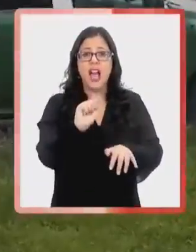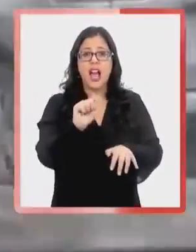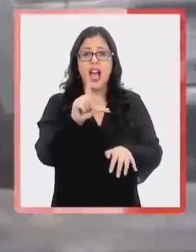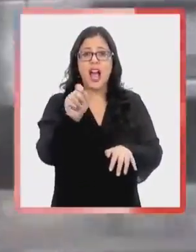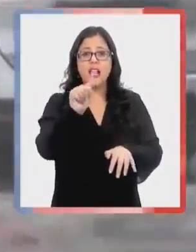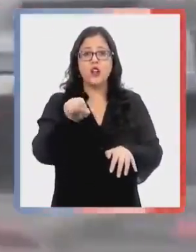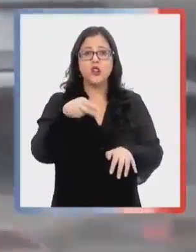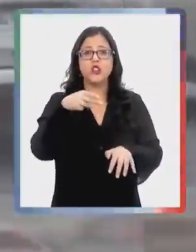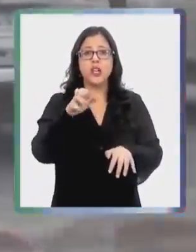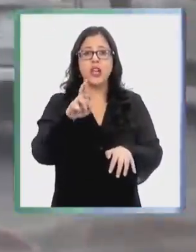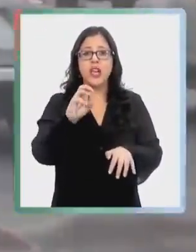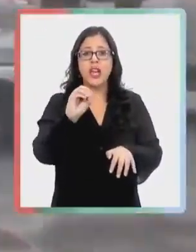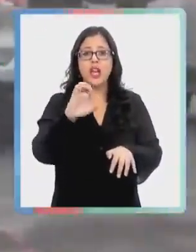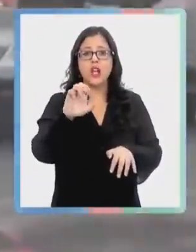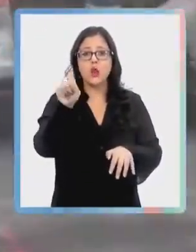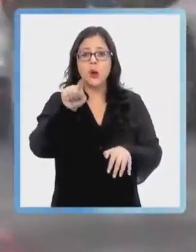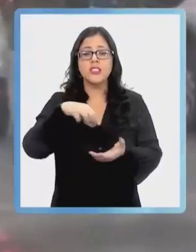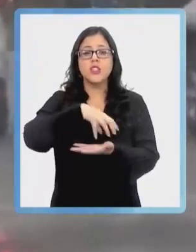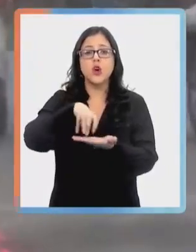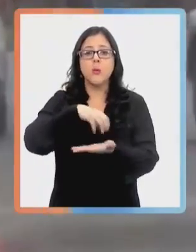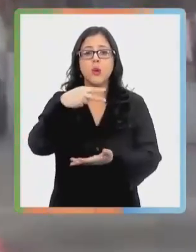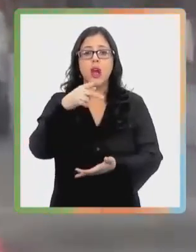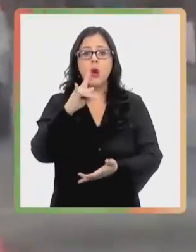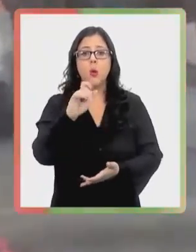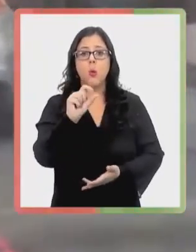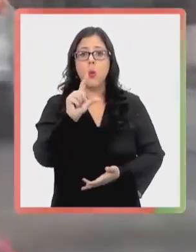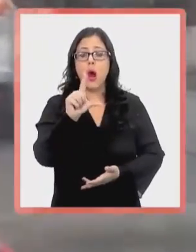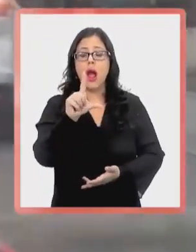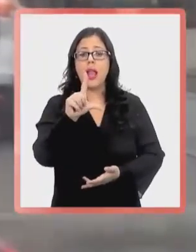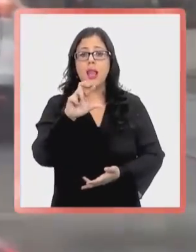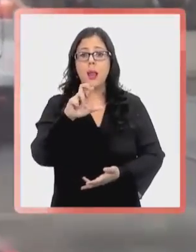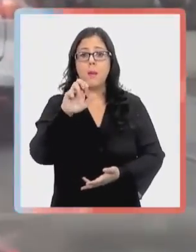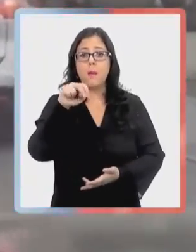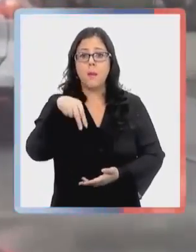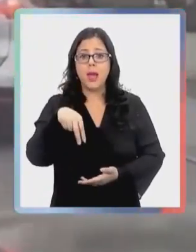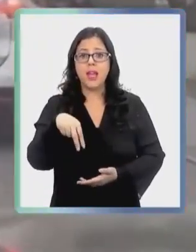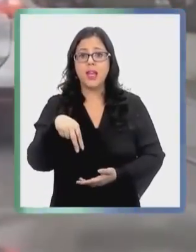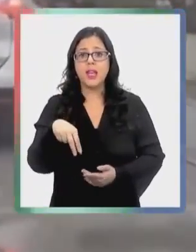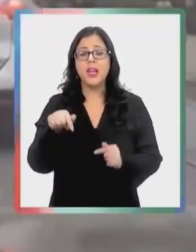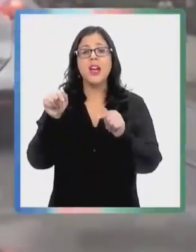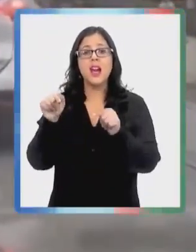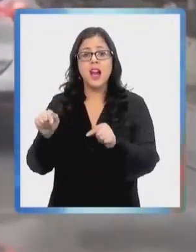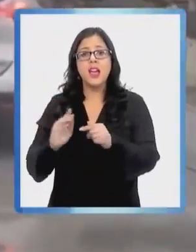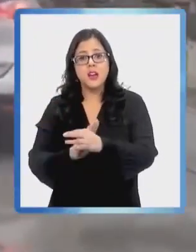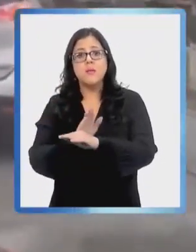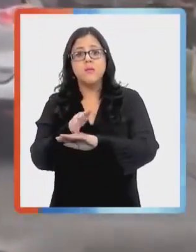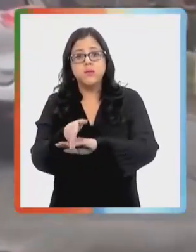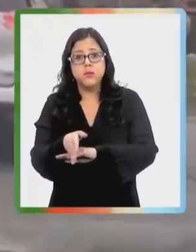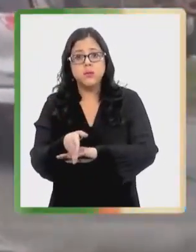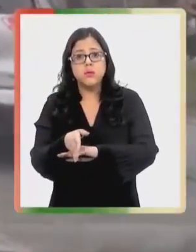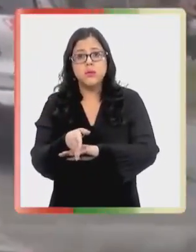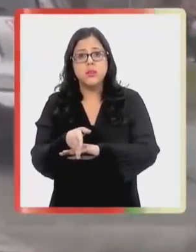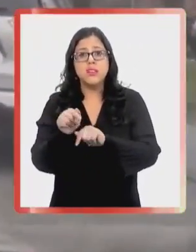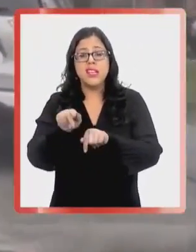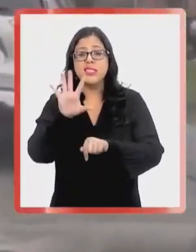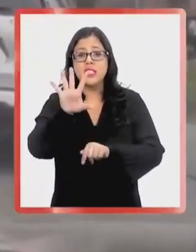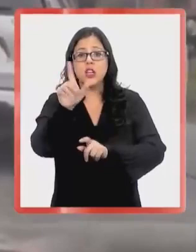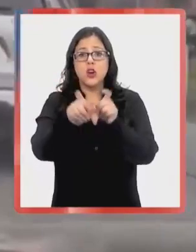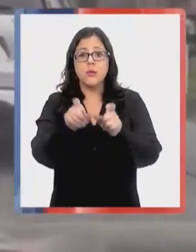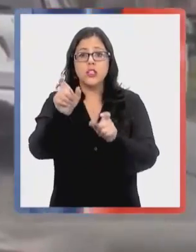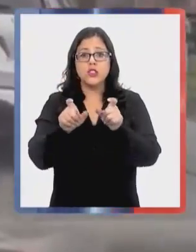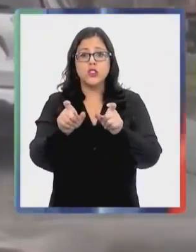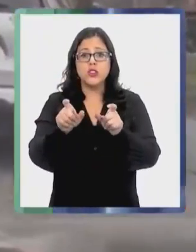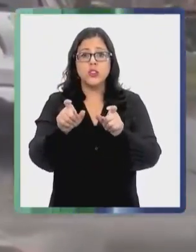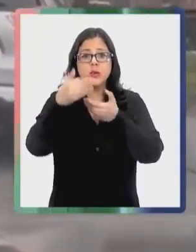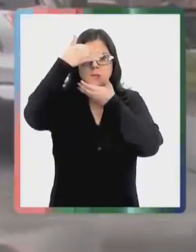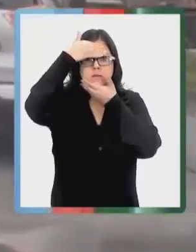ubicado en la coluna de Hualpén. Una vez que nuestra persona se constituye en este lugar, se establece que alrededor de cinco individuos a rostro cubierto